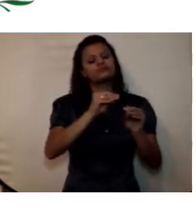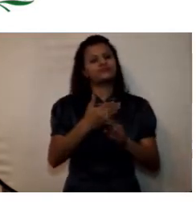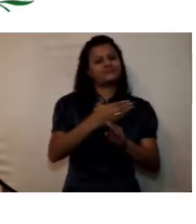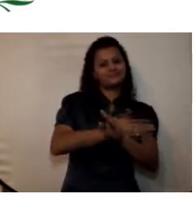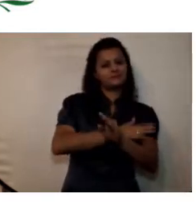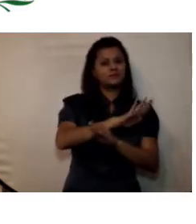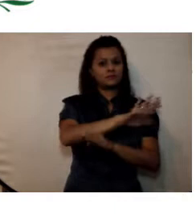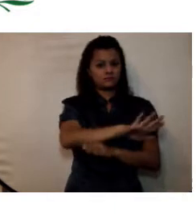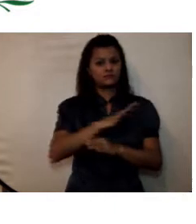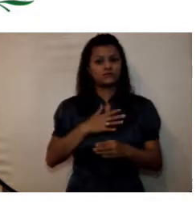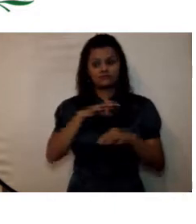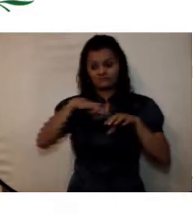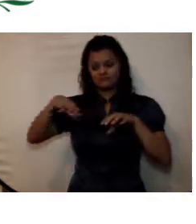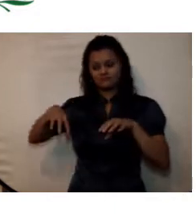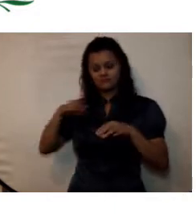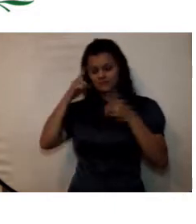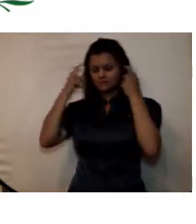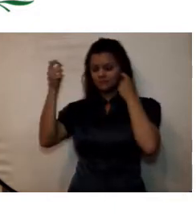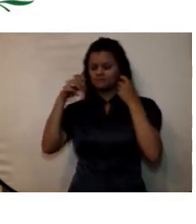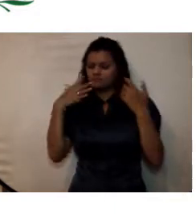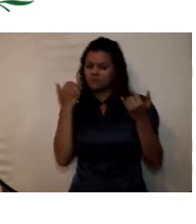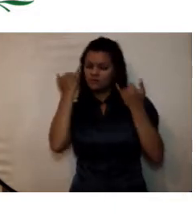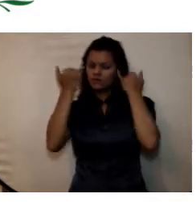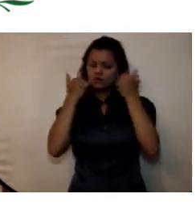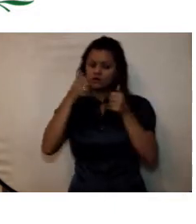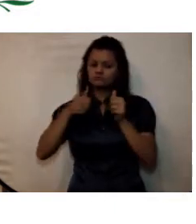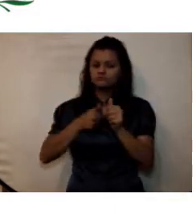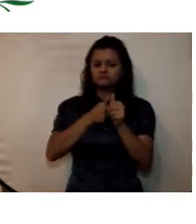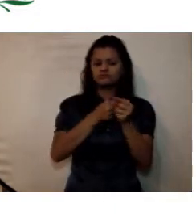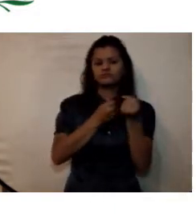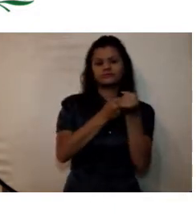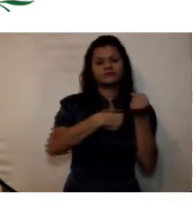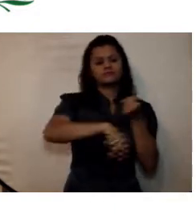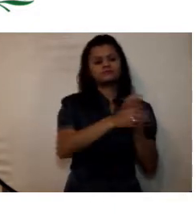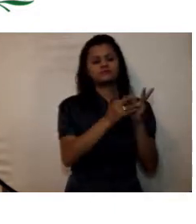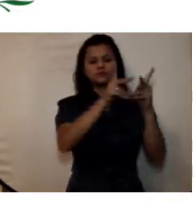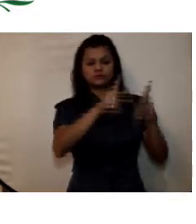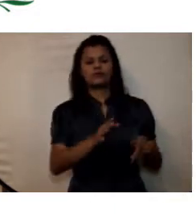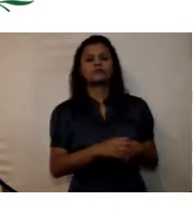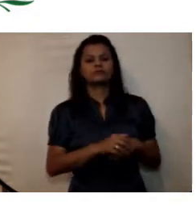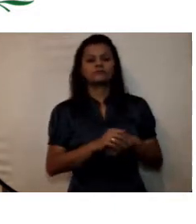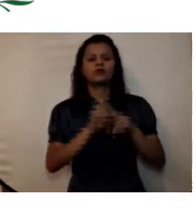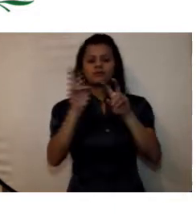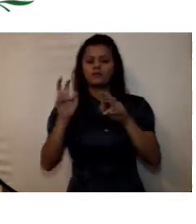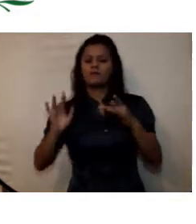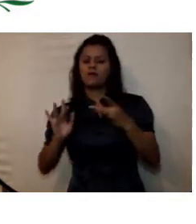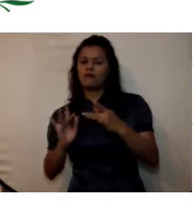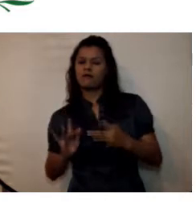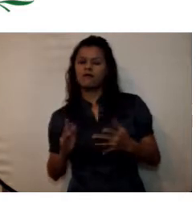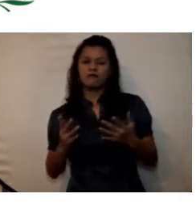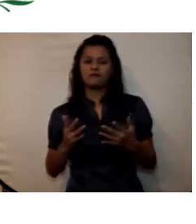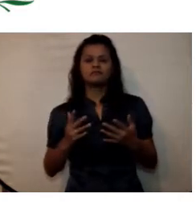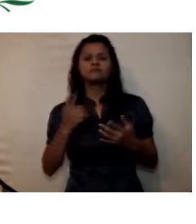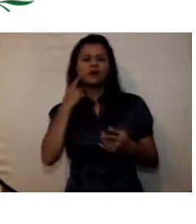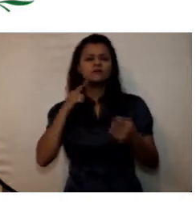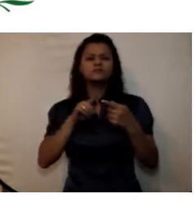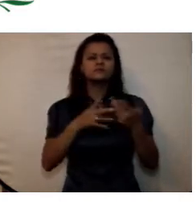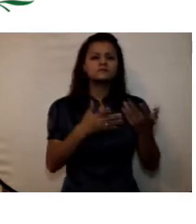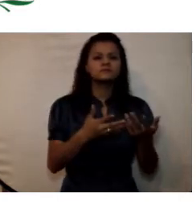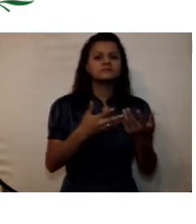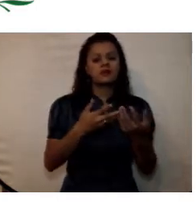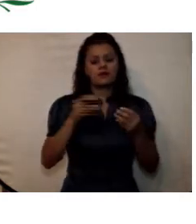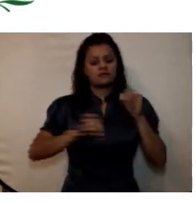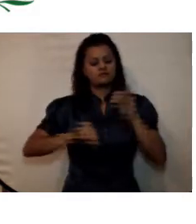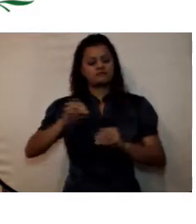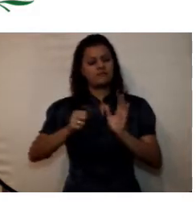estrategias de acompañamiento a los estudiantes en temas relacionados las cuales estuvieron orientadas a elaboración de material de